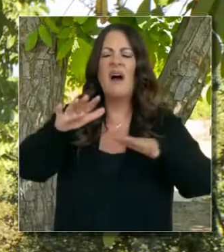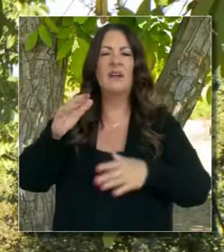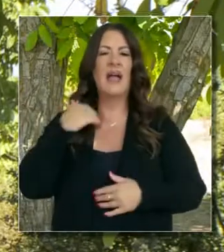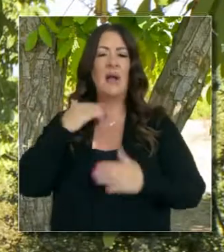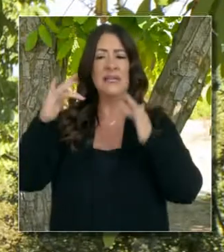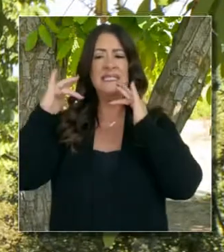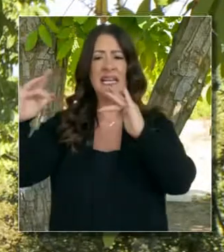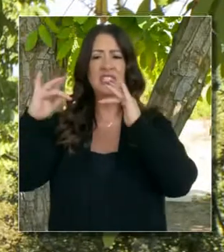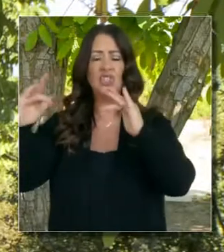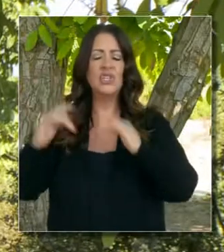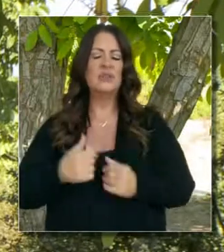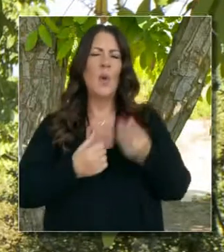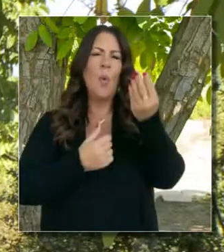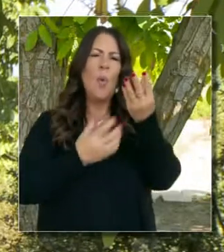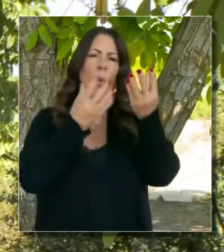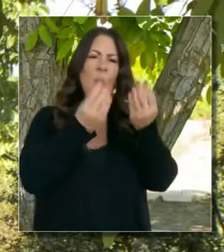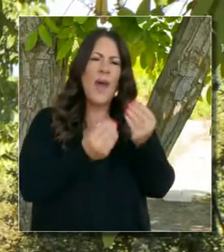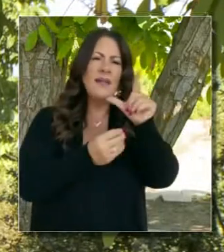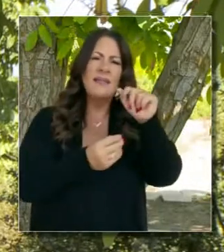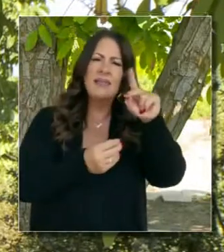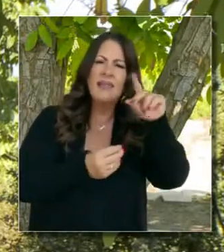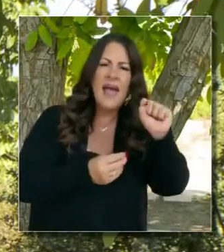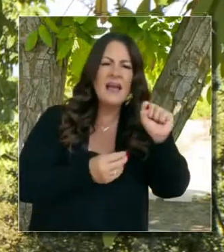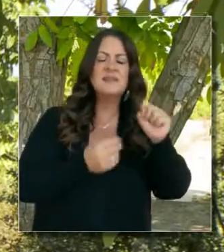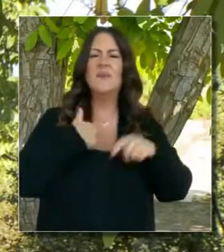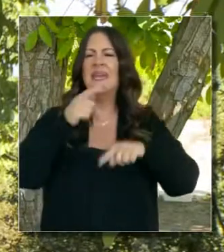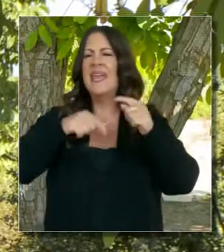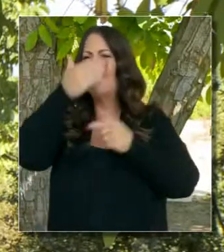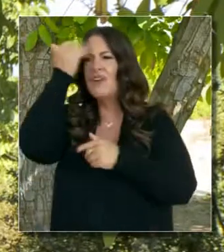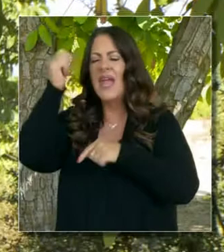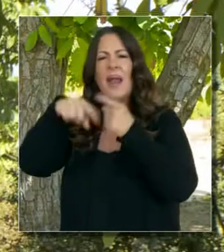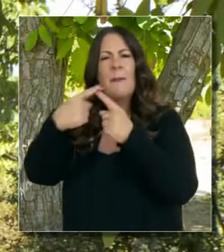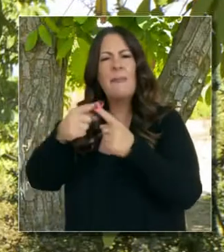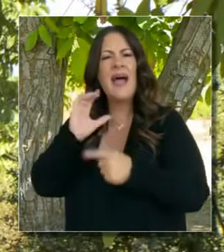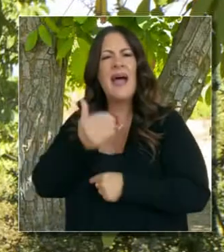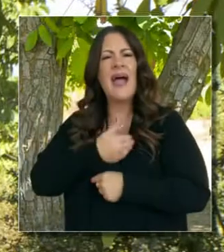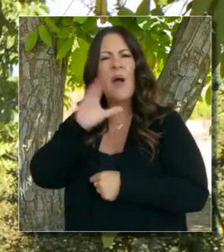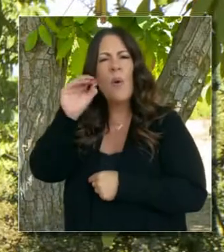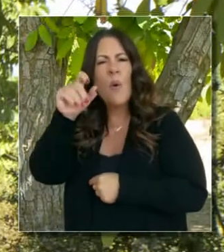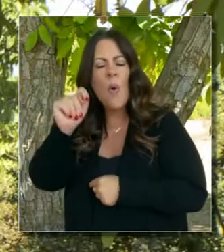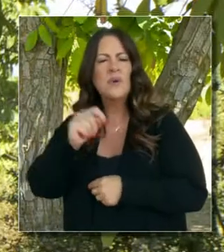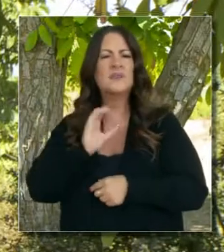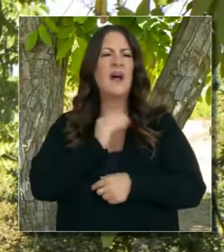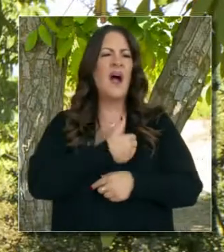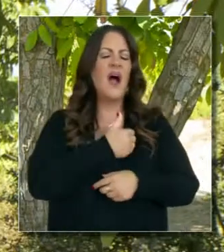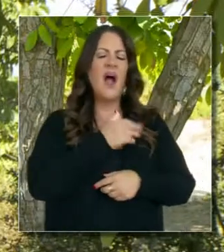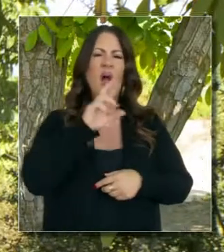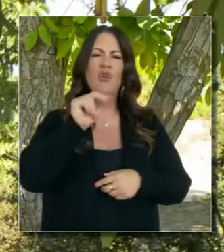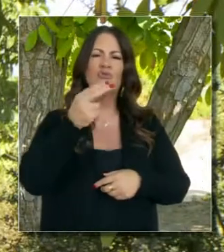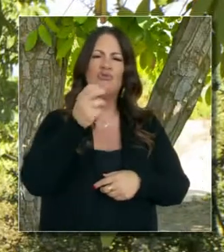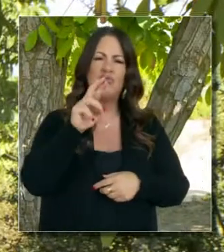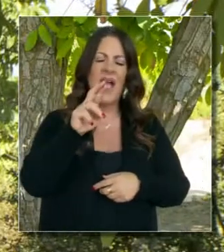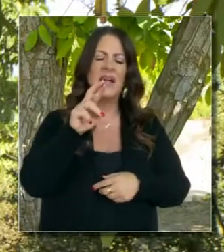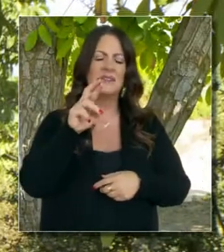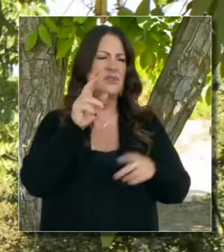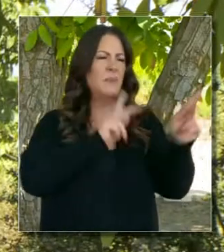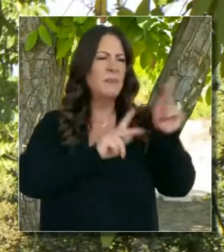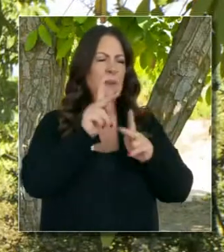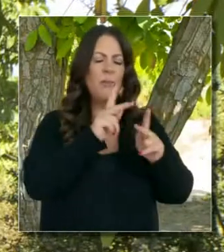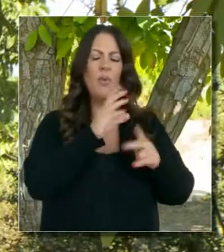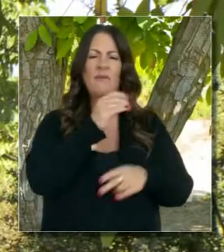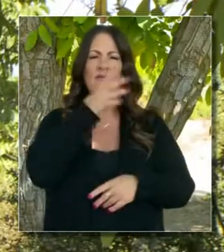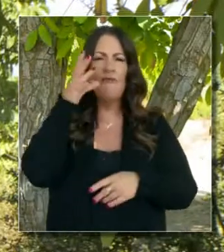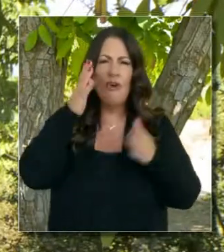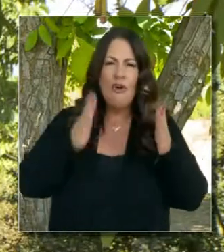nuestros desiertos, nuestros ciénagas. No podemos olvidar nuestros rancheros. No podemos